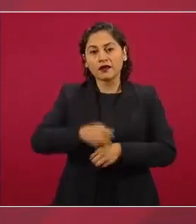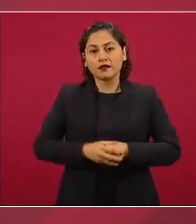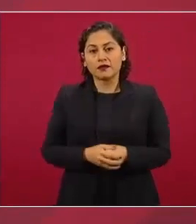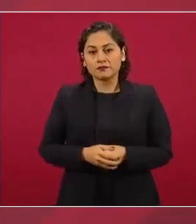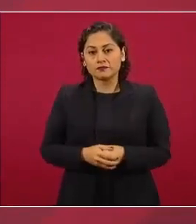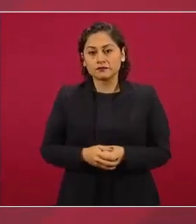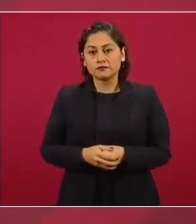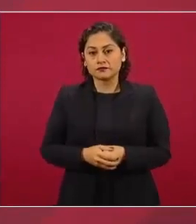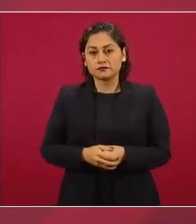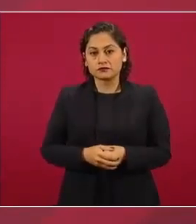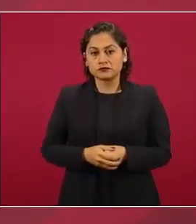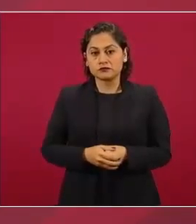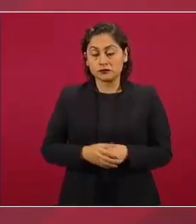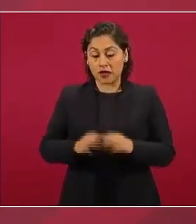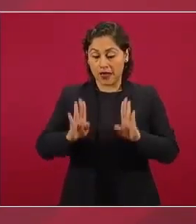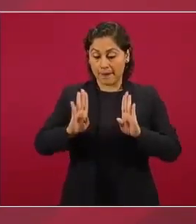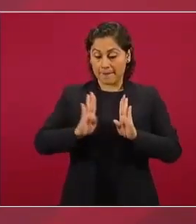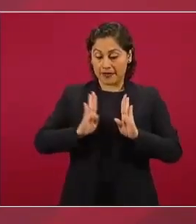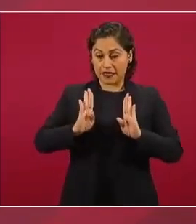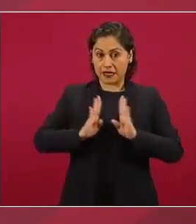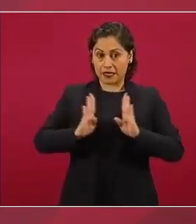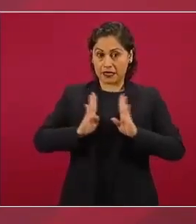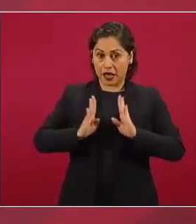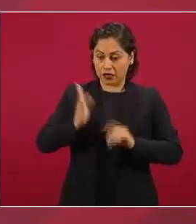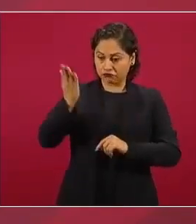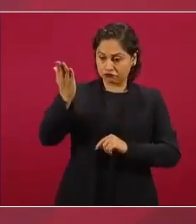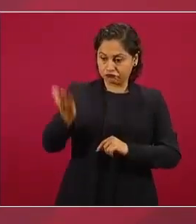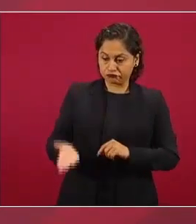un oficial de un militar por importante que sea